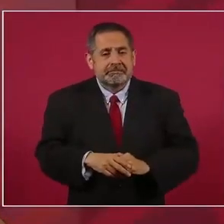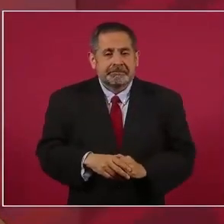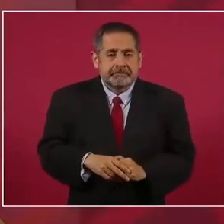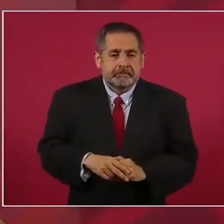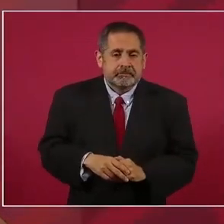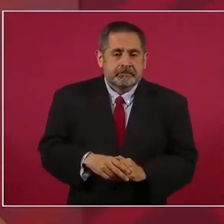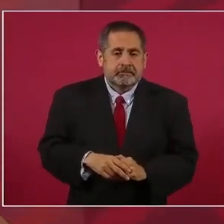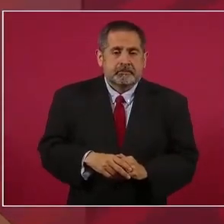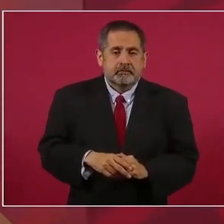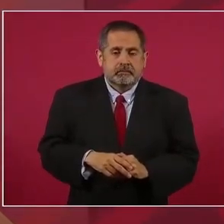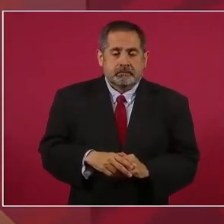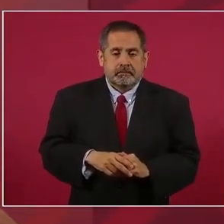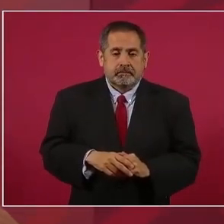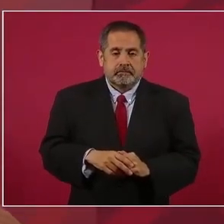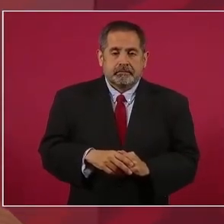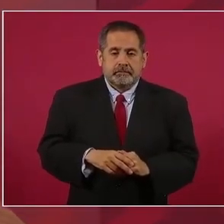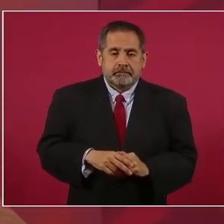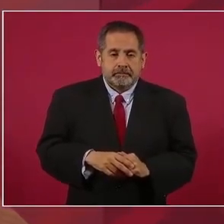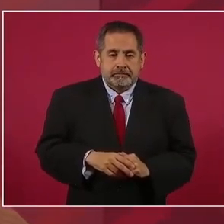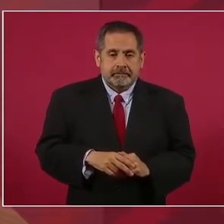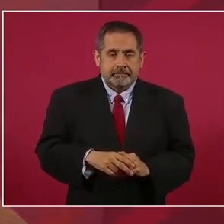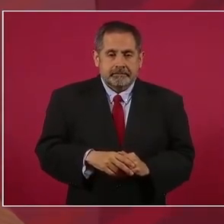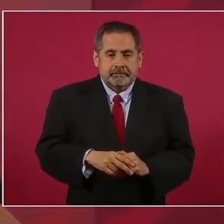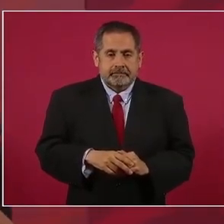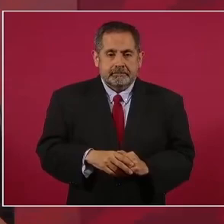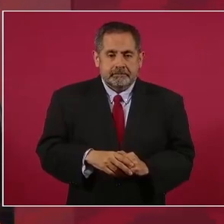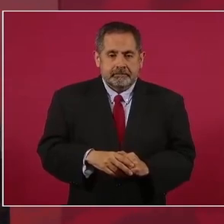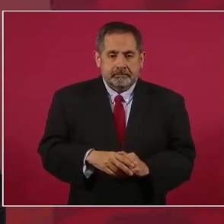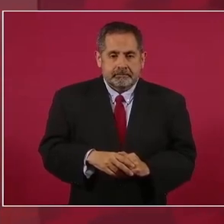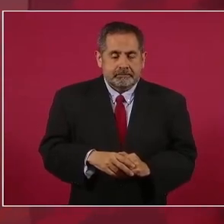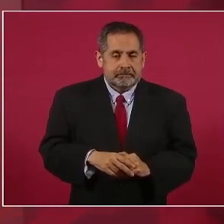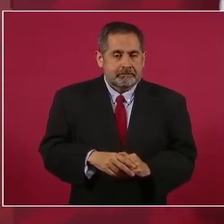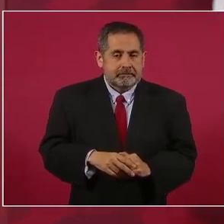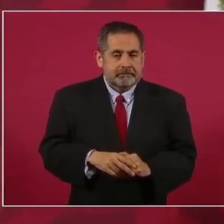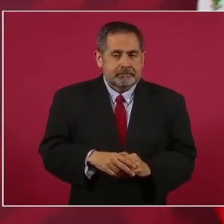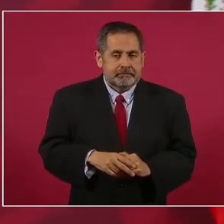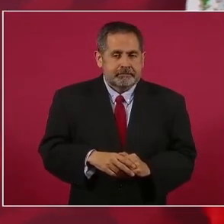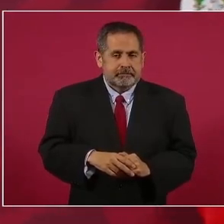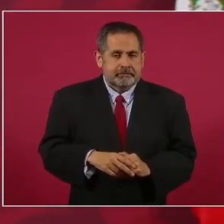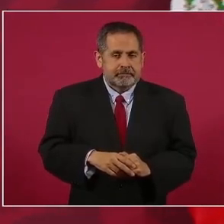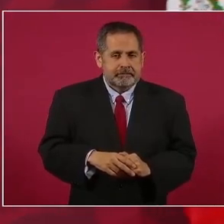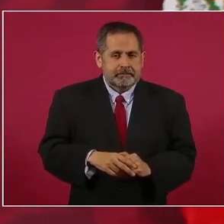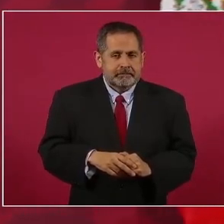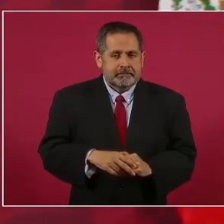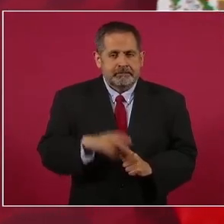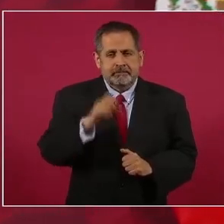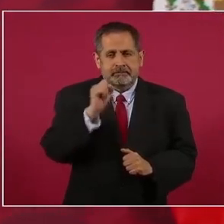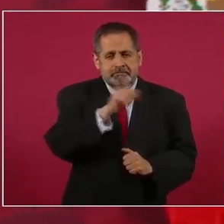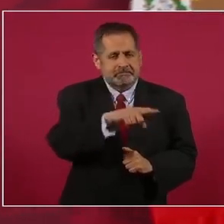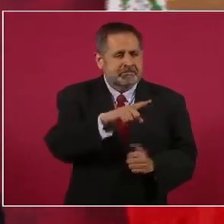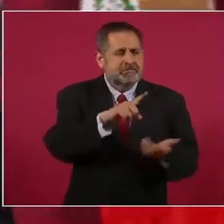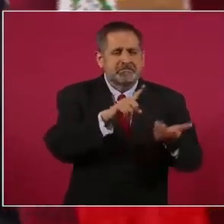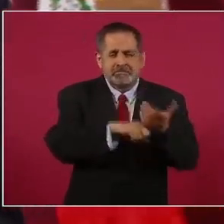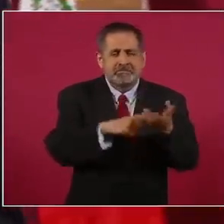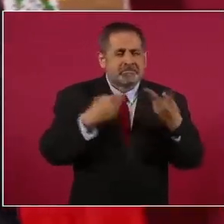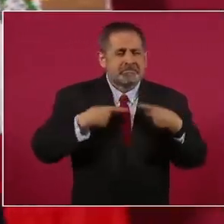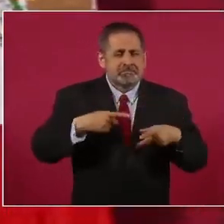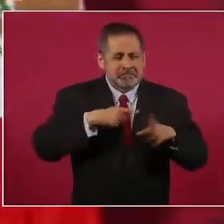espías de las grandes potencias